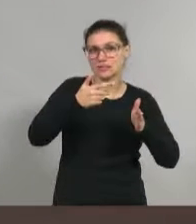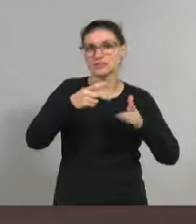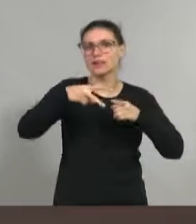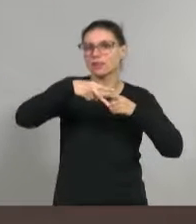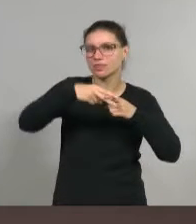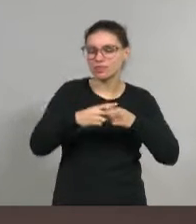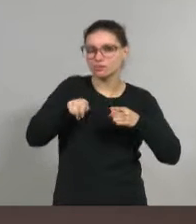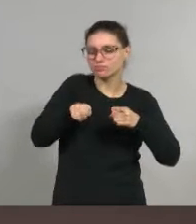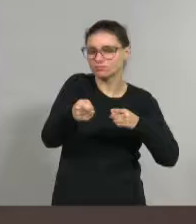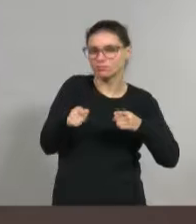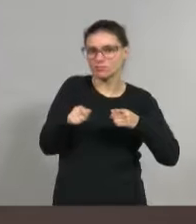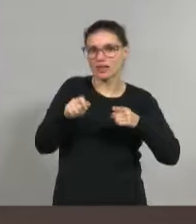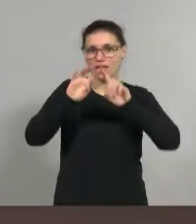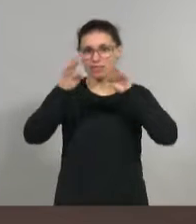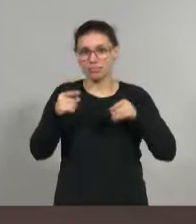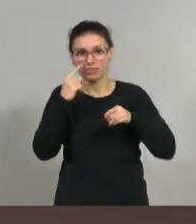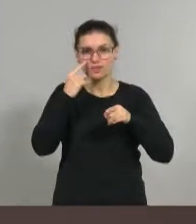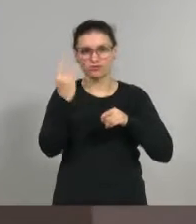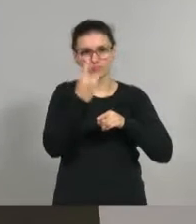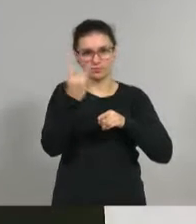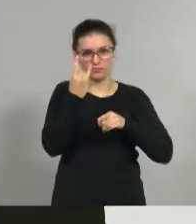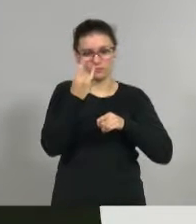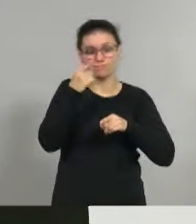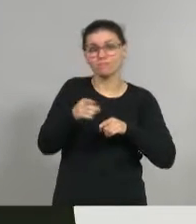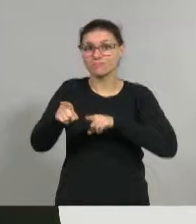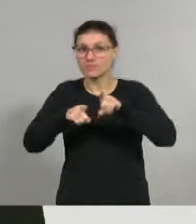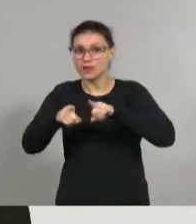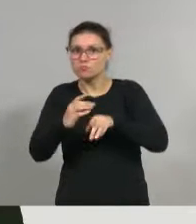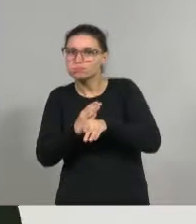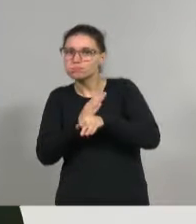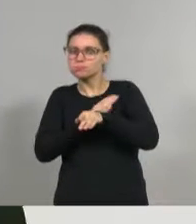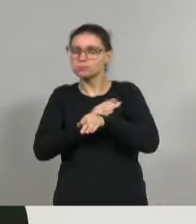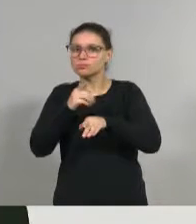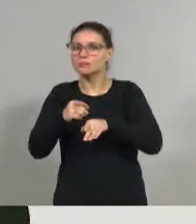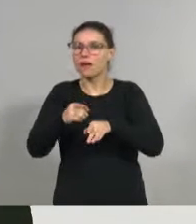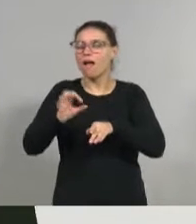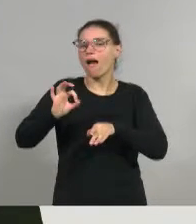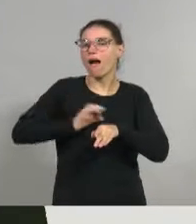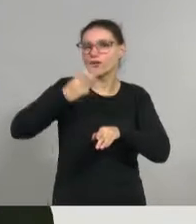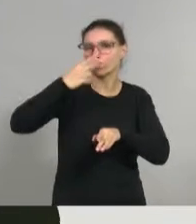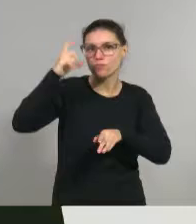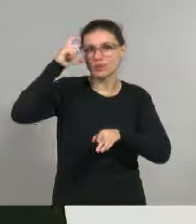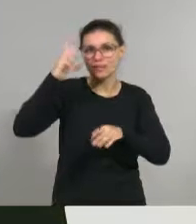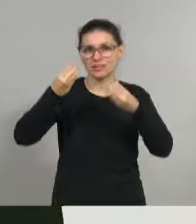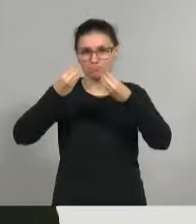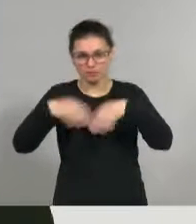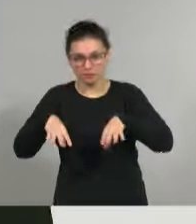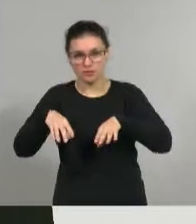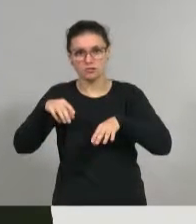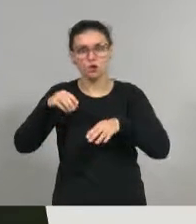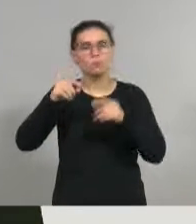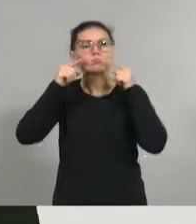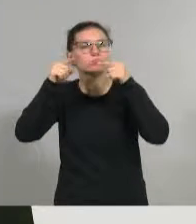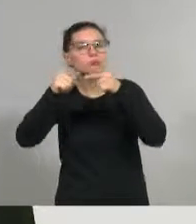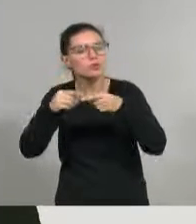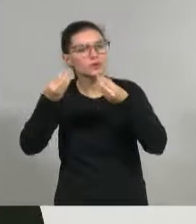Tecnicatura en Gestión de Instituciones Universitarias. Esta carrera de pregrado fue implementada en 2010 con el objetivo de brindar nuevas capacidades y